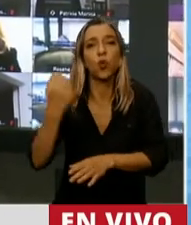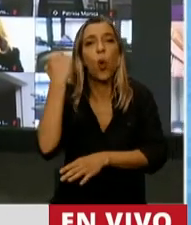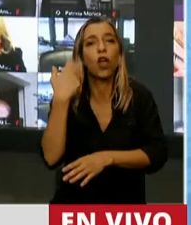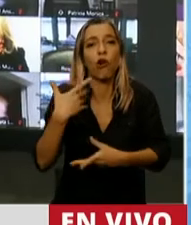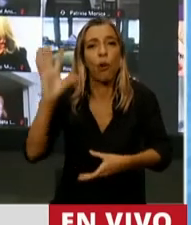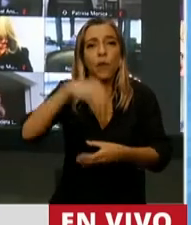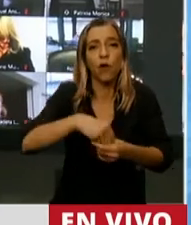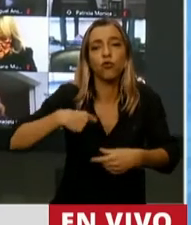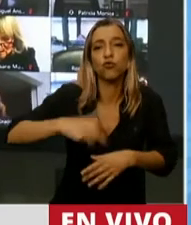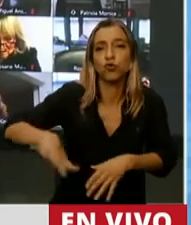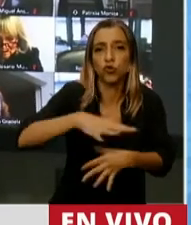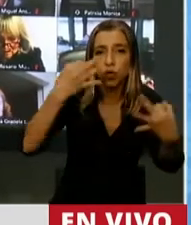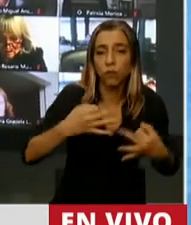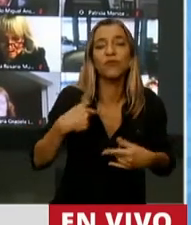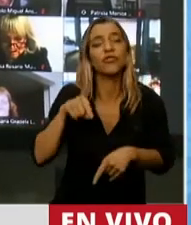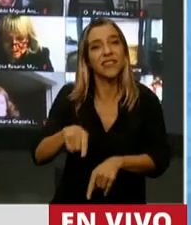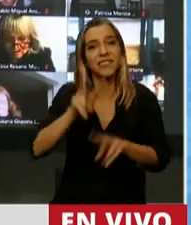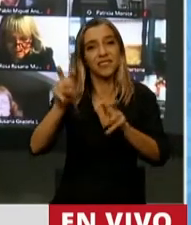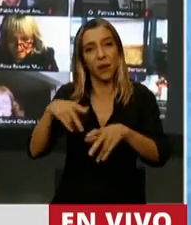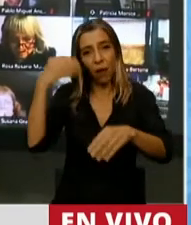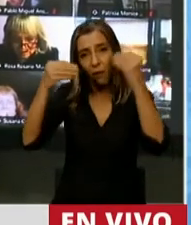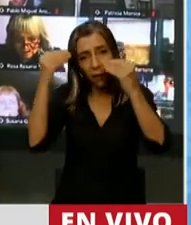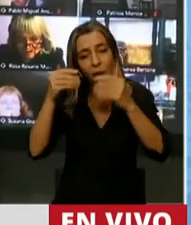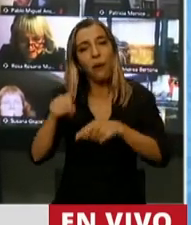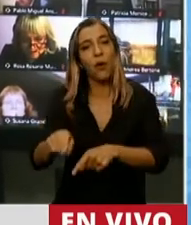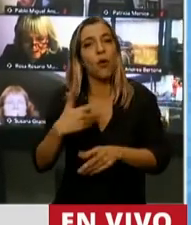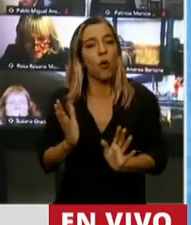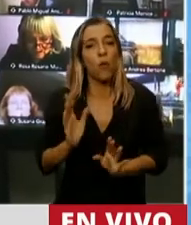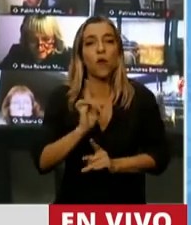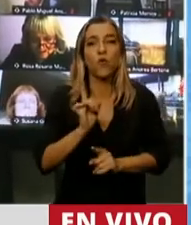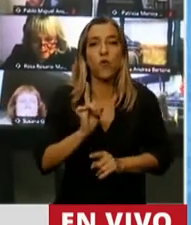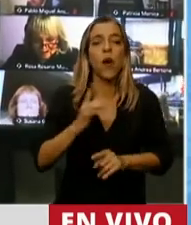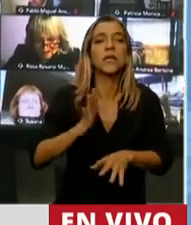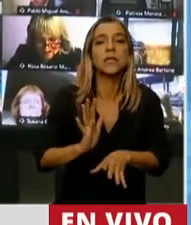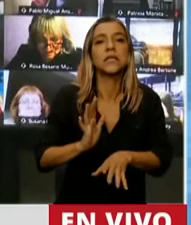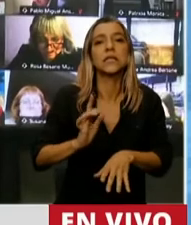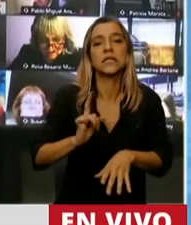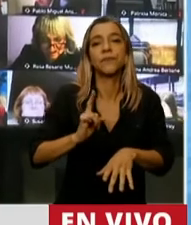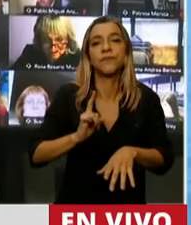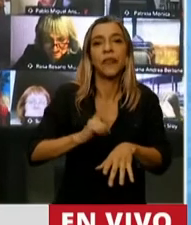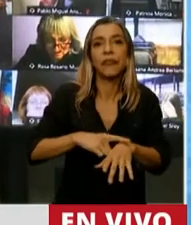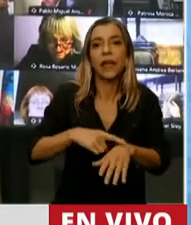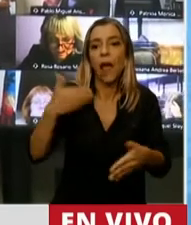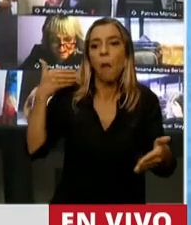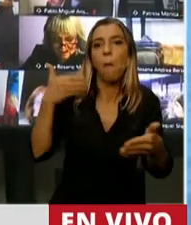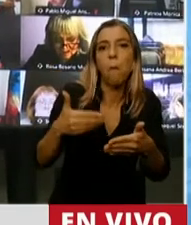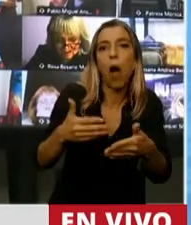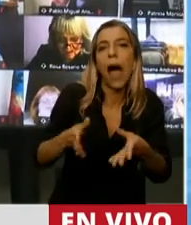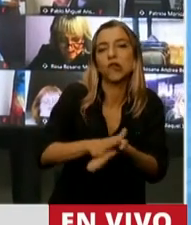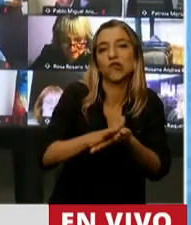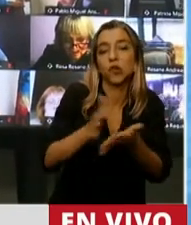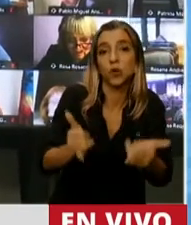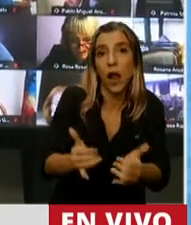Estas son las verdaderas preocupaciones. Y son los temas que además no son de corto plazo, son temas que para esto tiene que haber acuerdo, señor presidente.